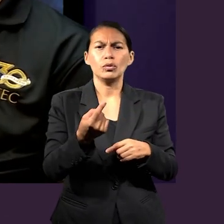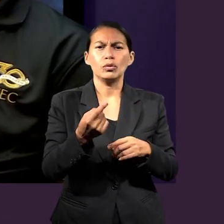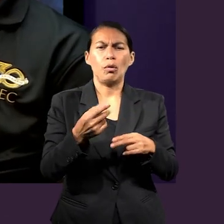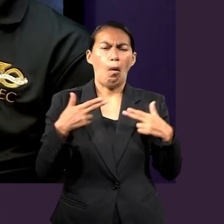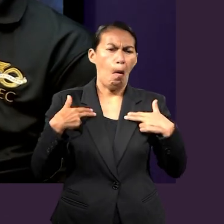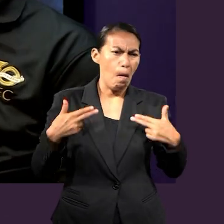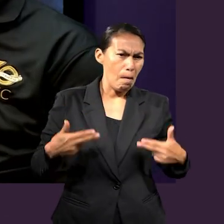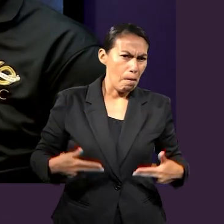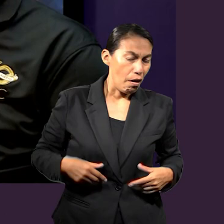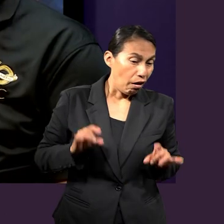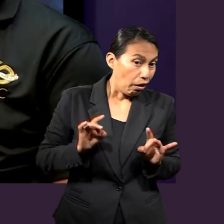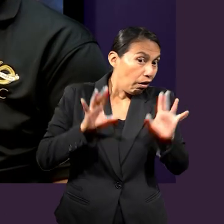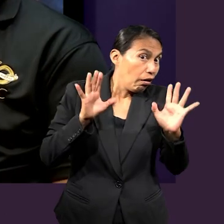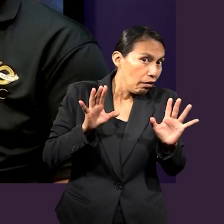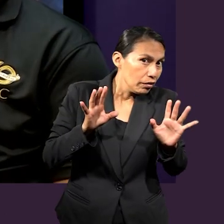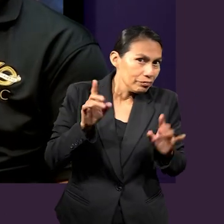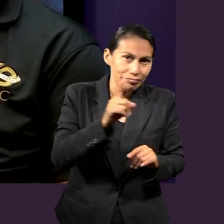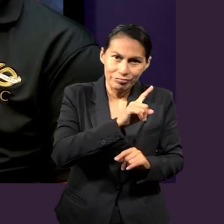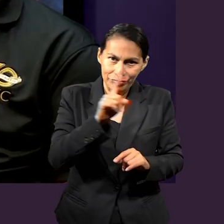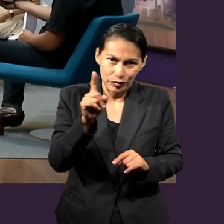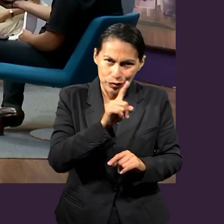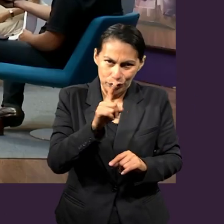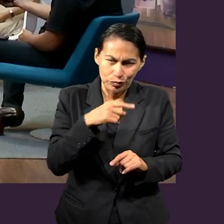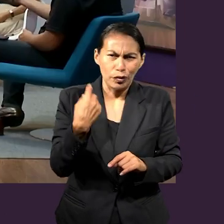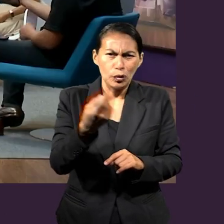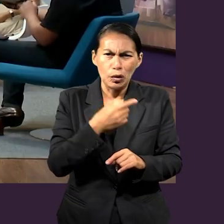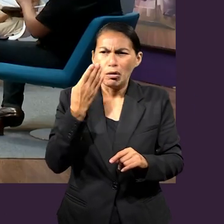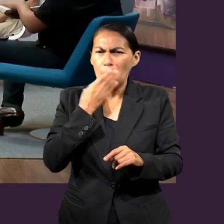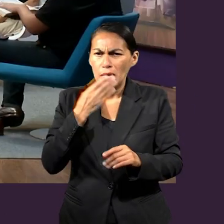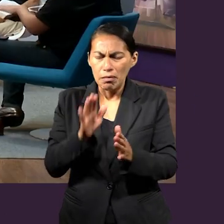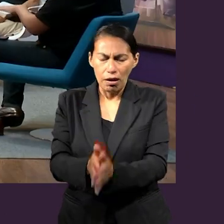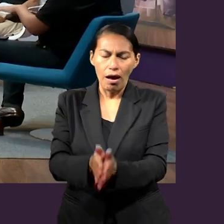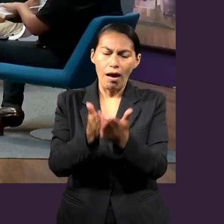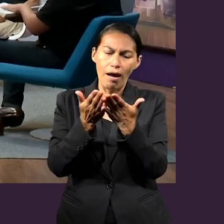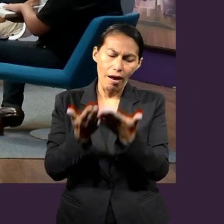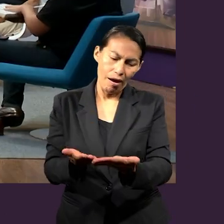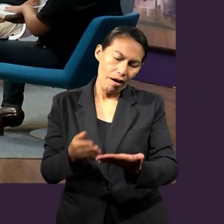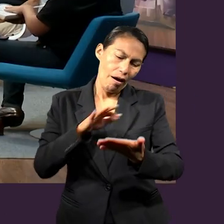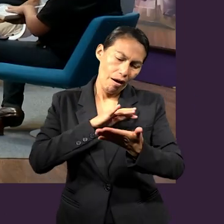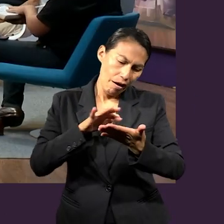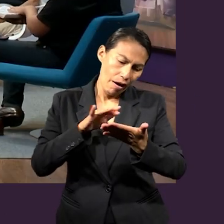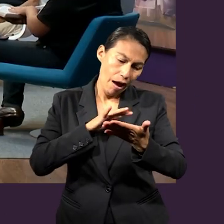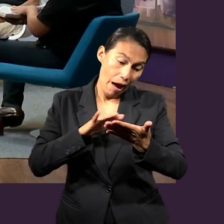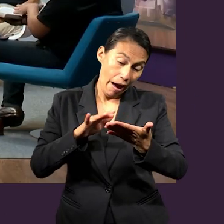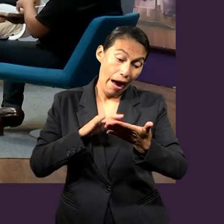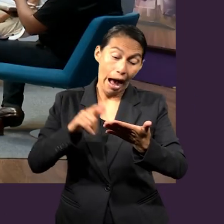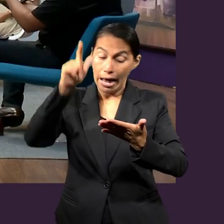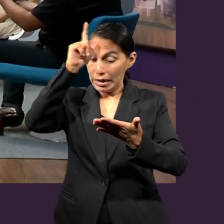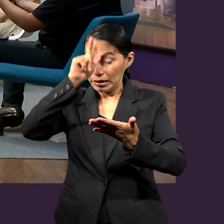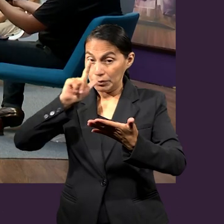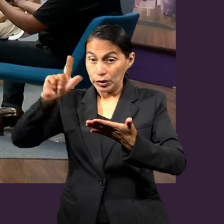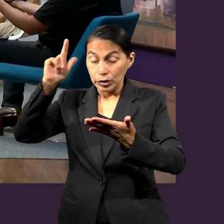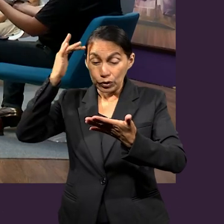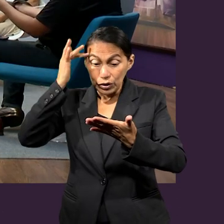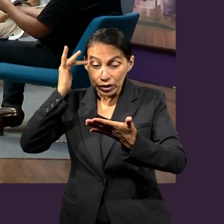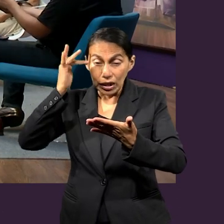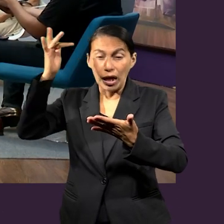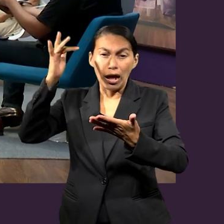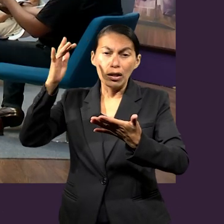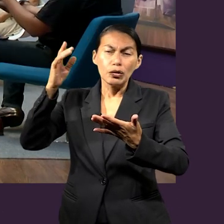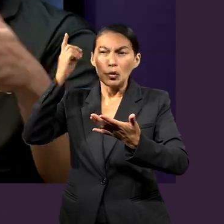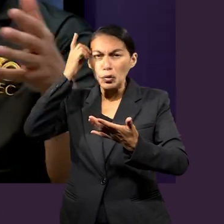surgido de cuestiones humanas, terrenales. Cuando leemos y vemos cómo Dios ha guiado y cómo ha guiado el